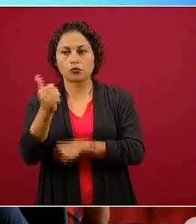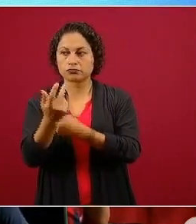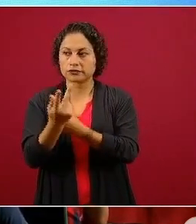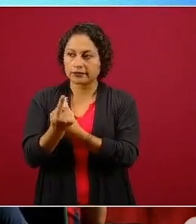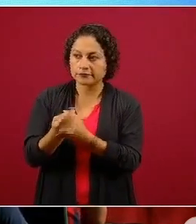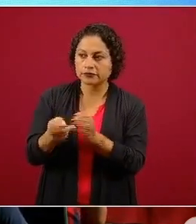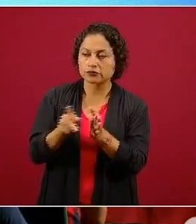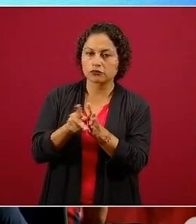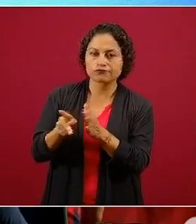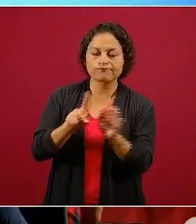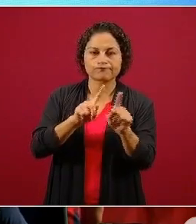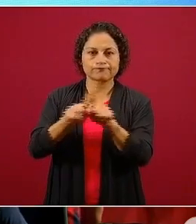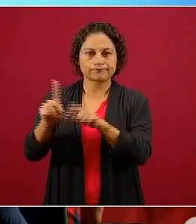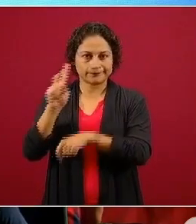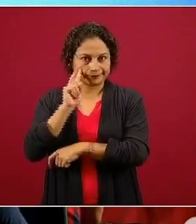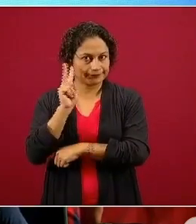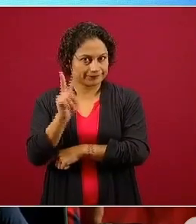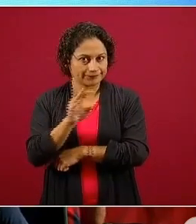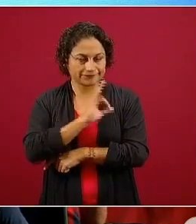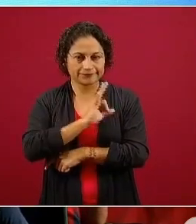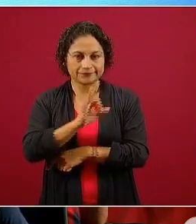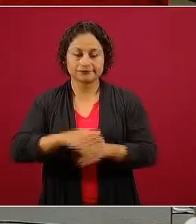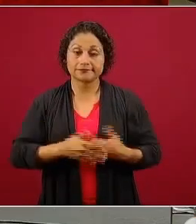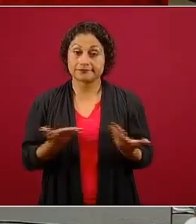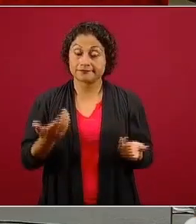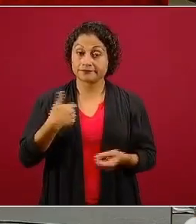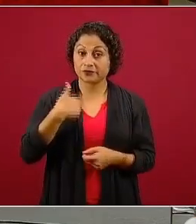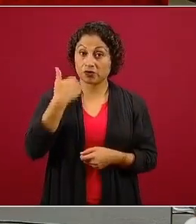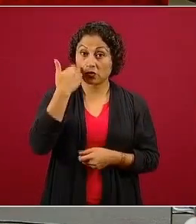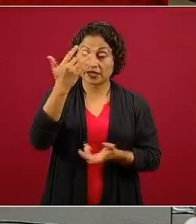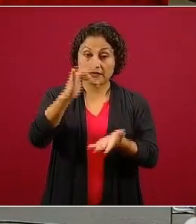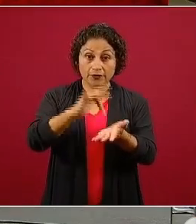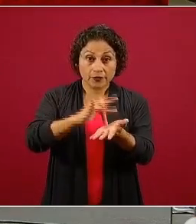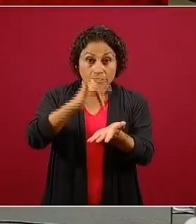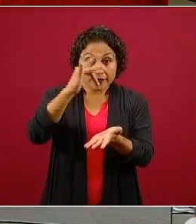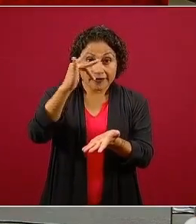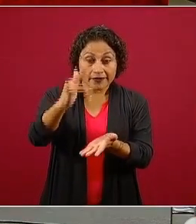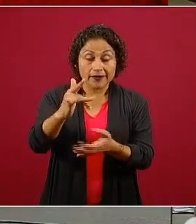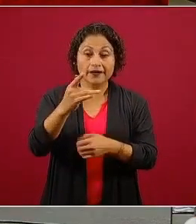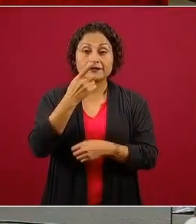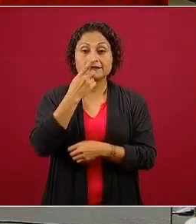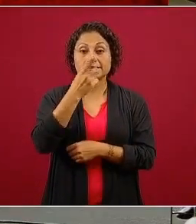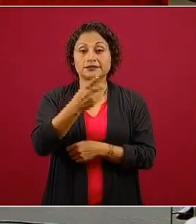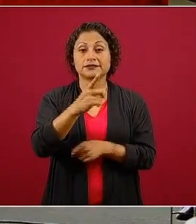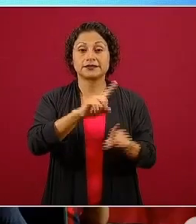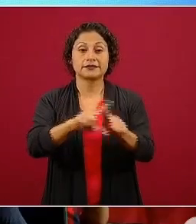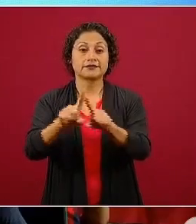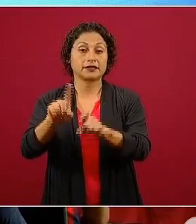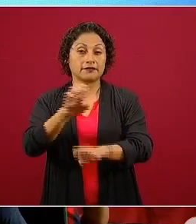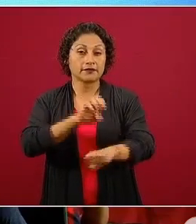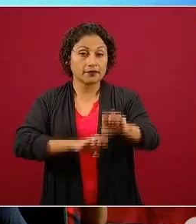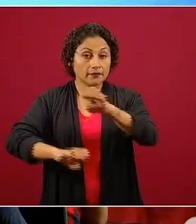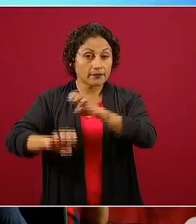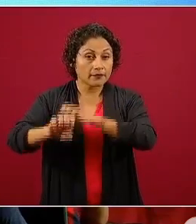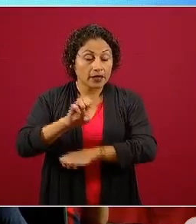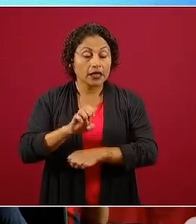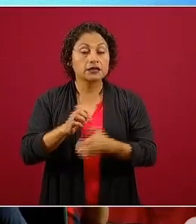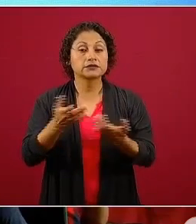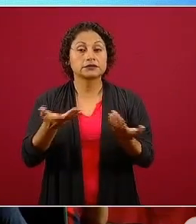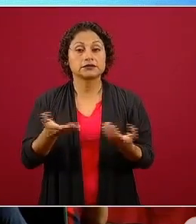quisiera pues agradecer a todas las empresas, a todas las